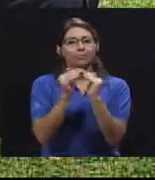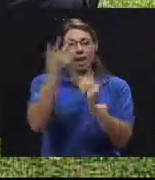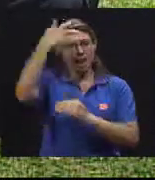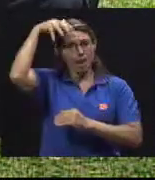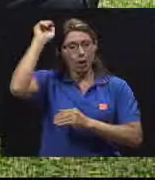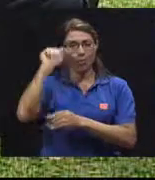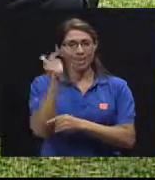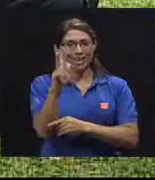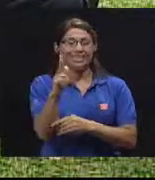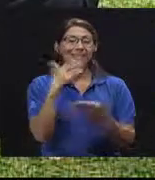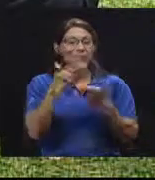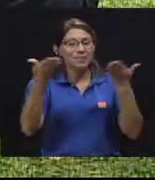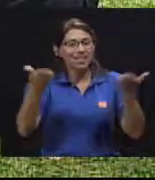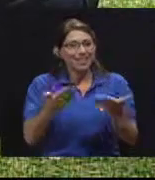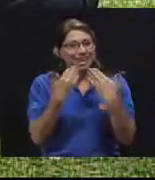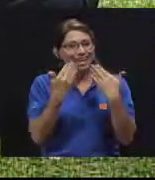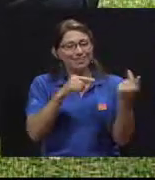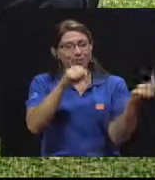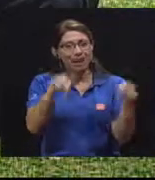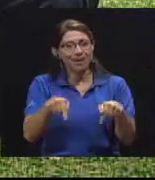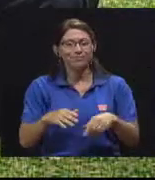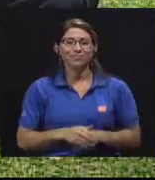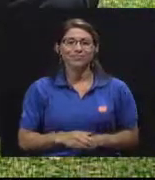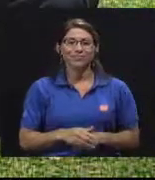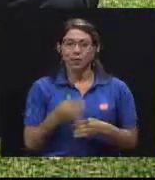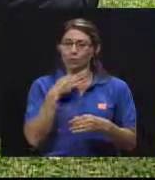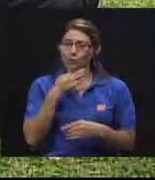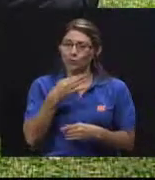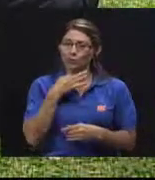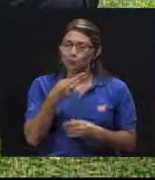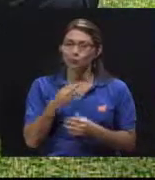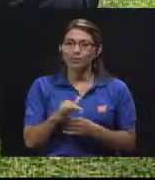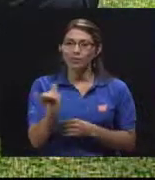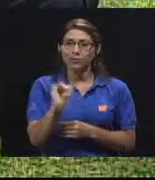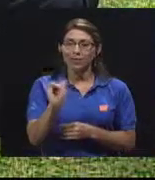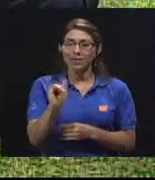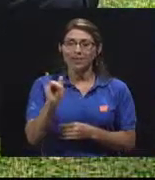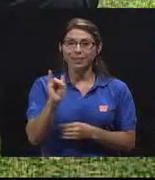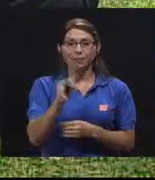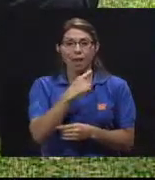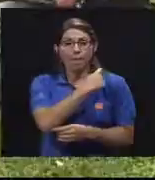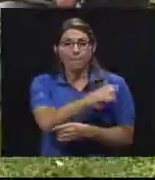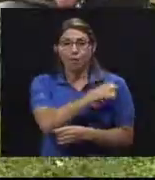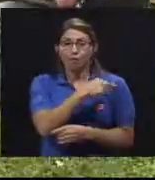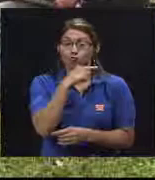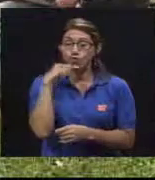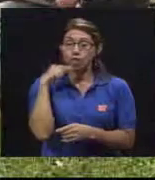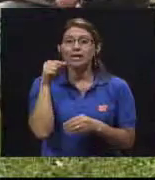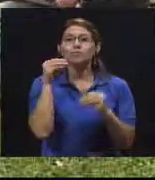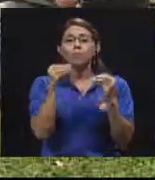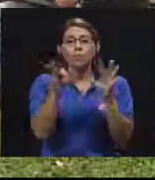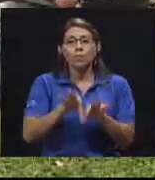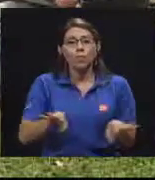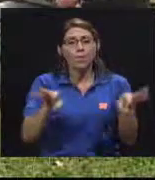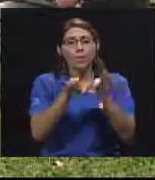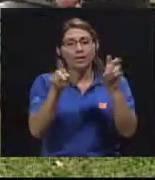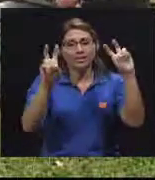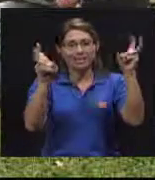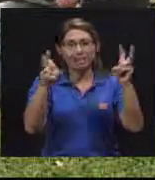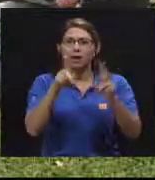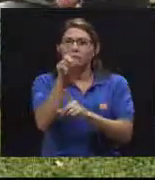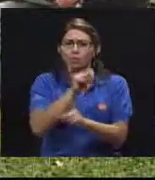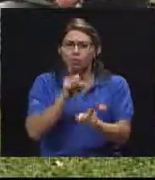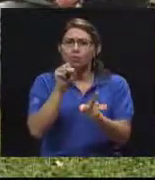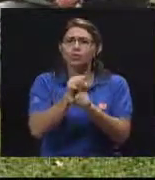damos las bienvenidas y, bueno, muchas gracias por acompañarnos. Un gusto. Un gusto. Realmente, para la Cruz Roja el tema es muy